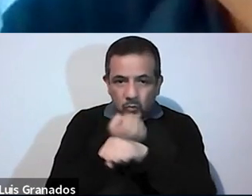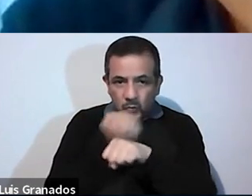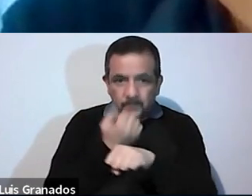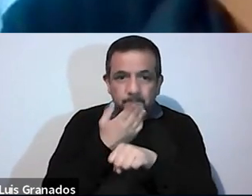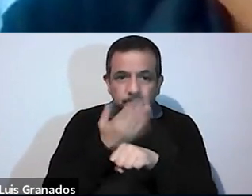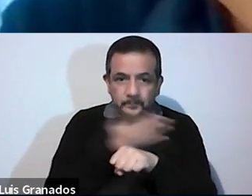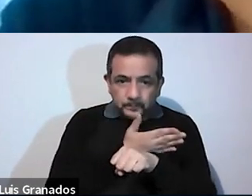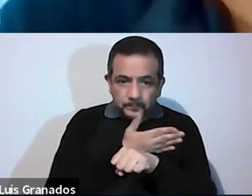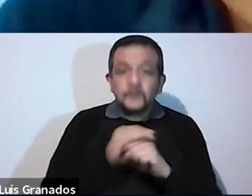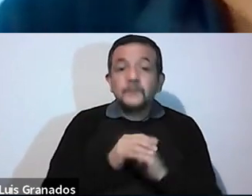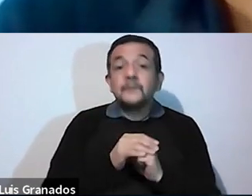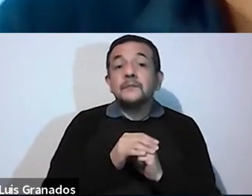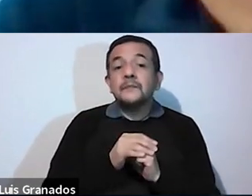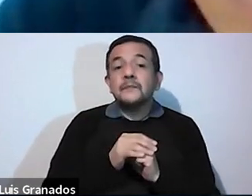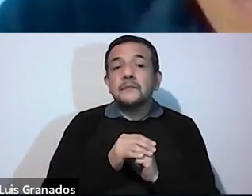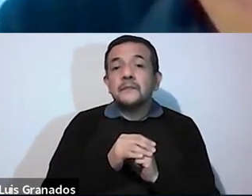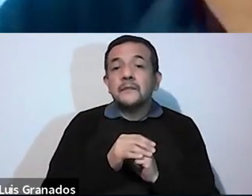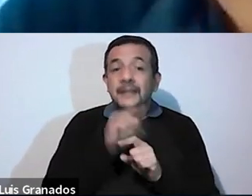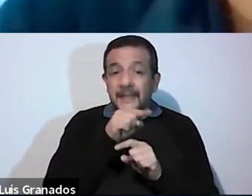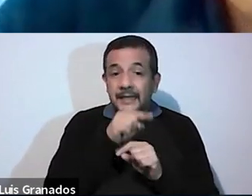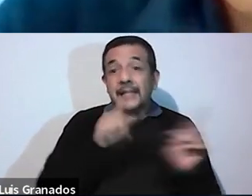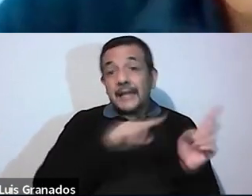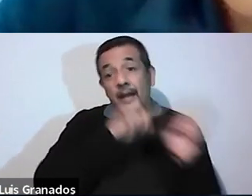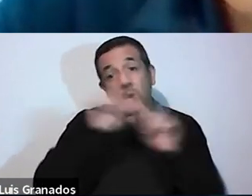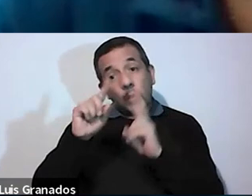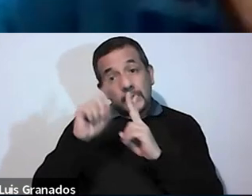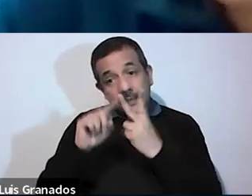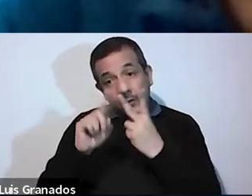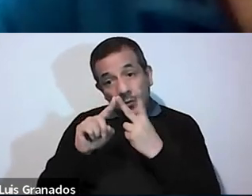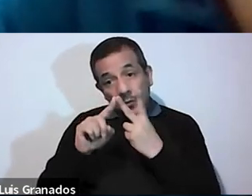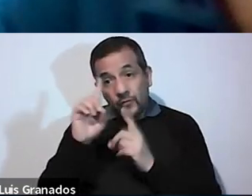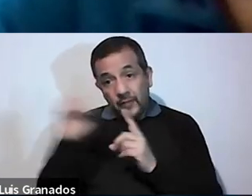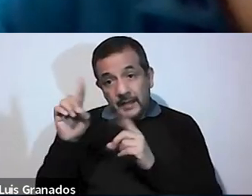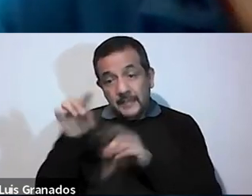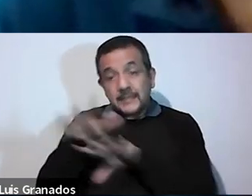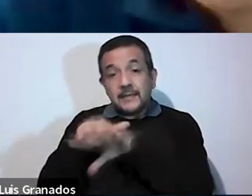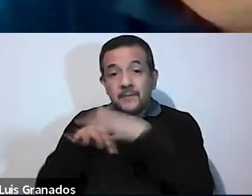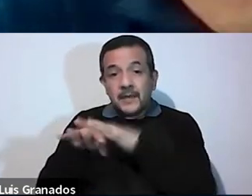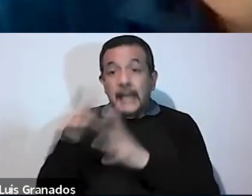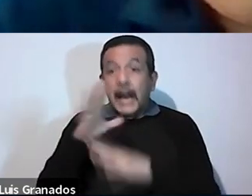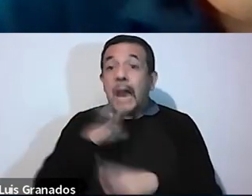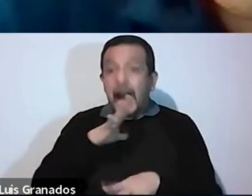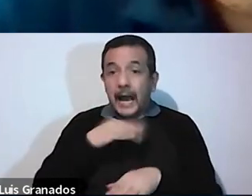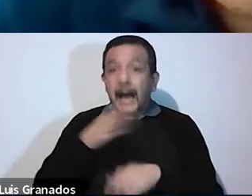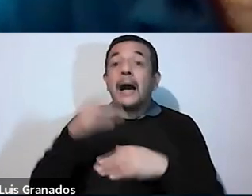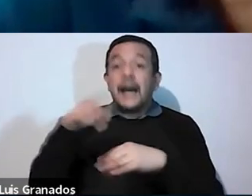a la parte derecha está calzado, y es como un símbolo de eso, de esa dignidad,